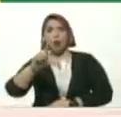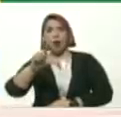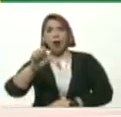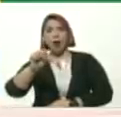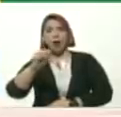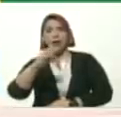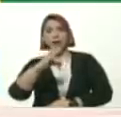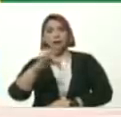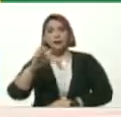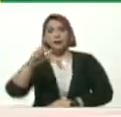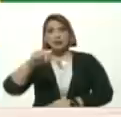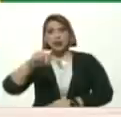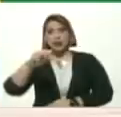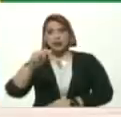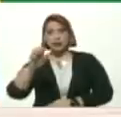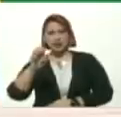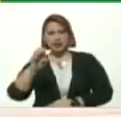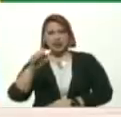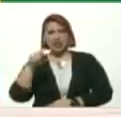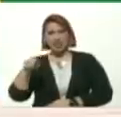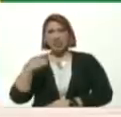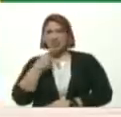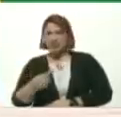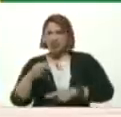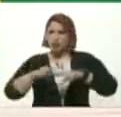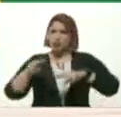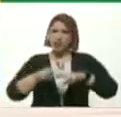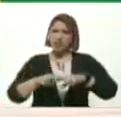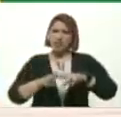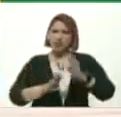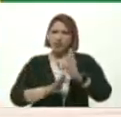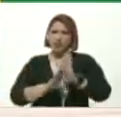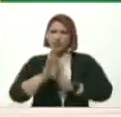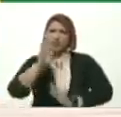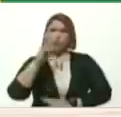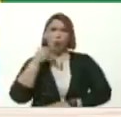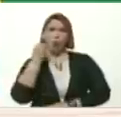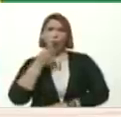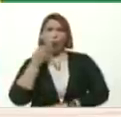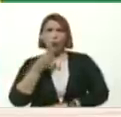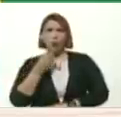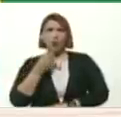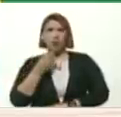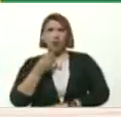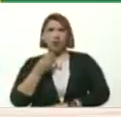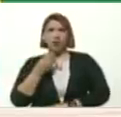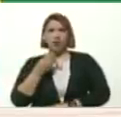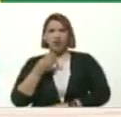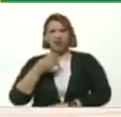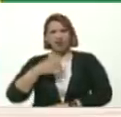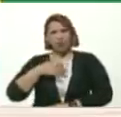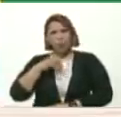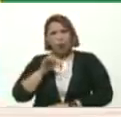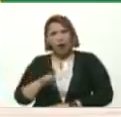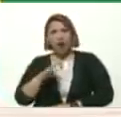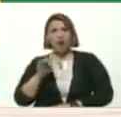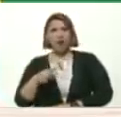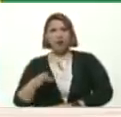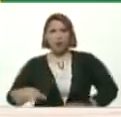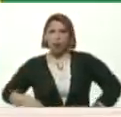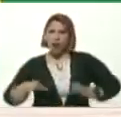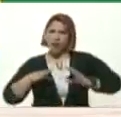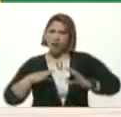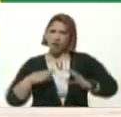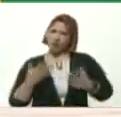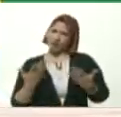Decirle A un niño Que está creciendo Hacia su juventud Que es un adolescente Que adolece ¿No les